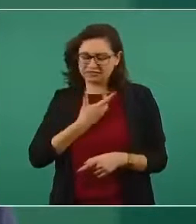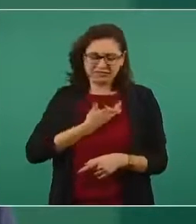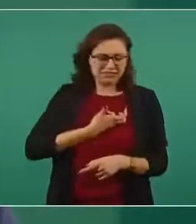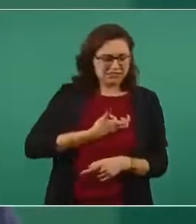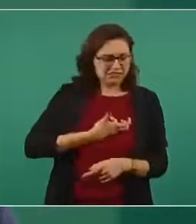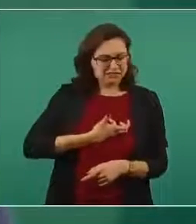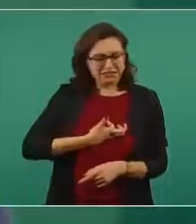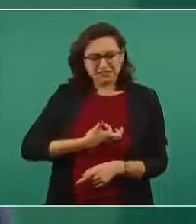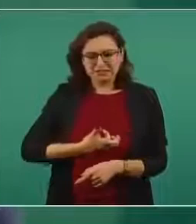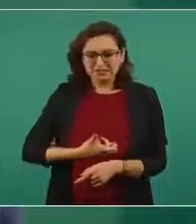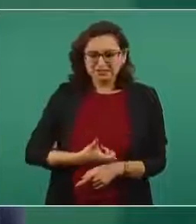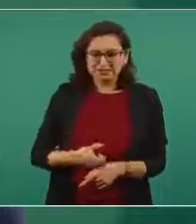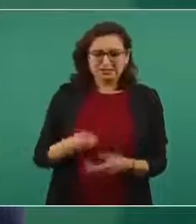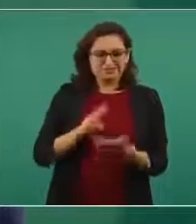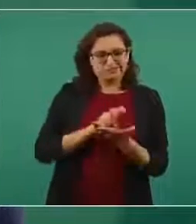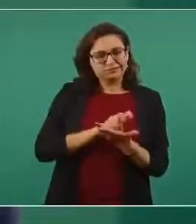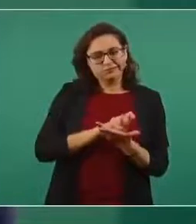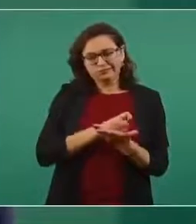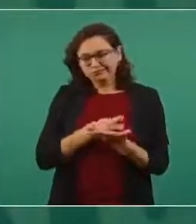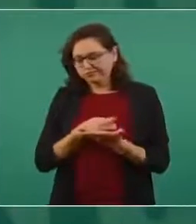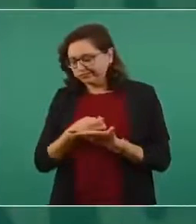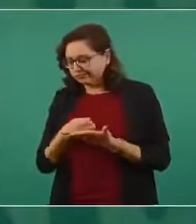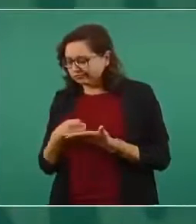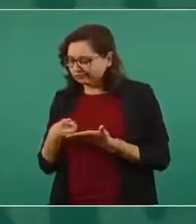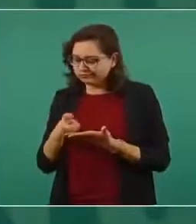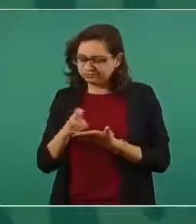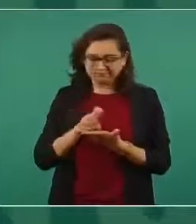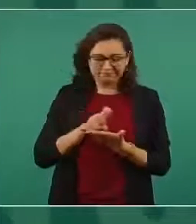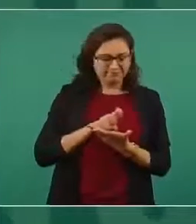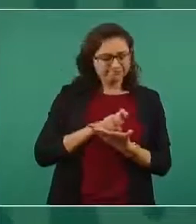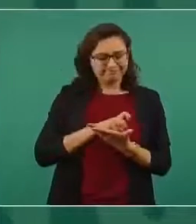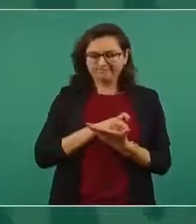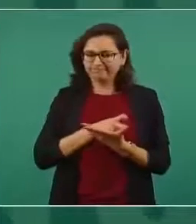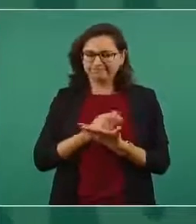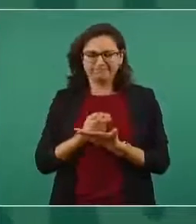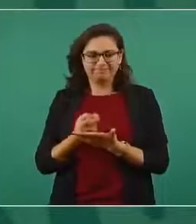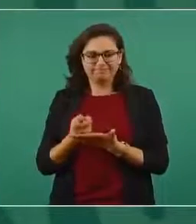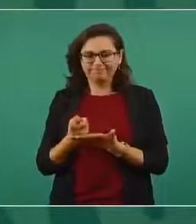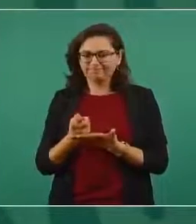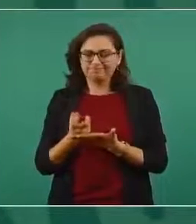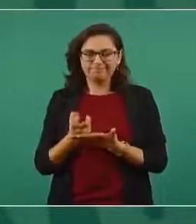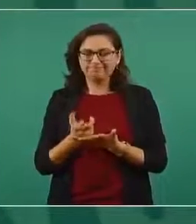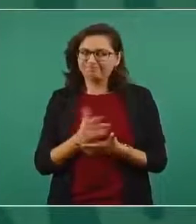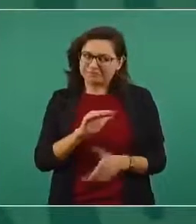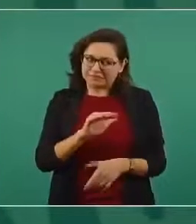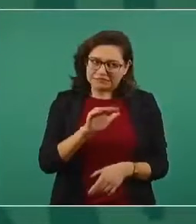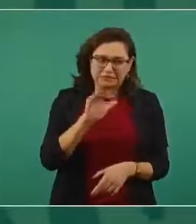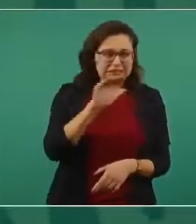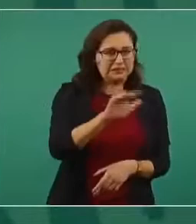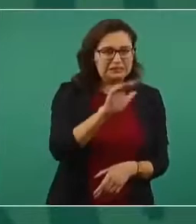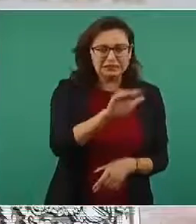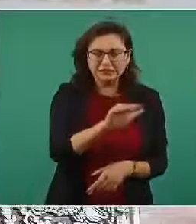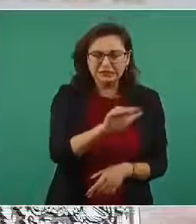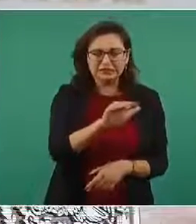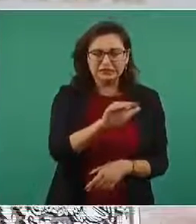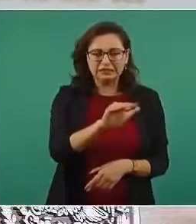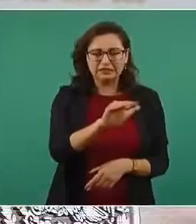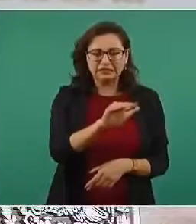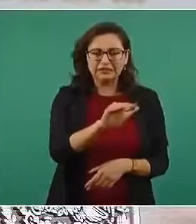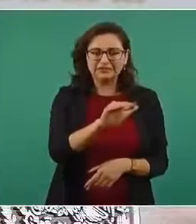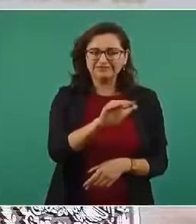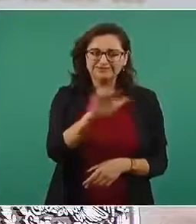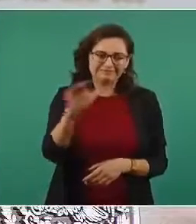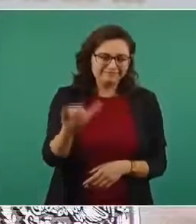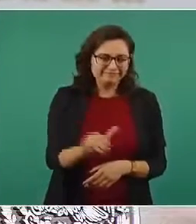y tenía yo que buscarlo o buscarla